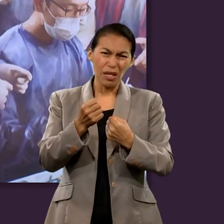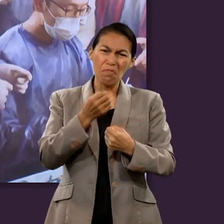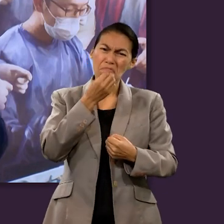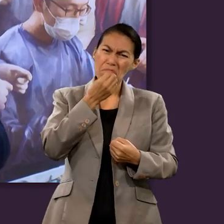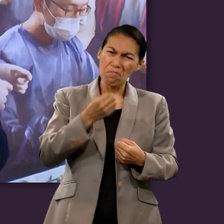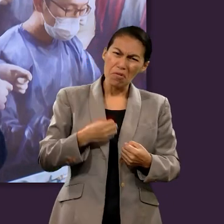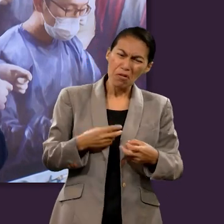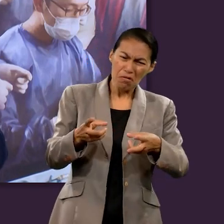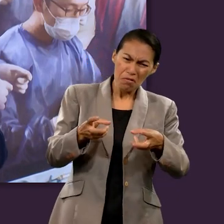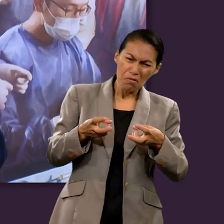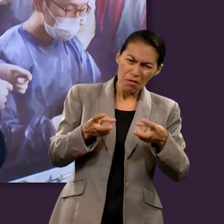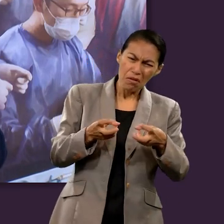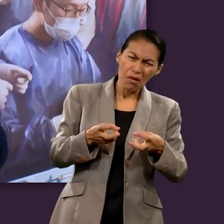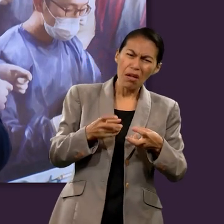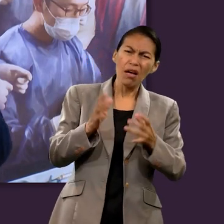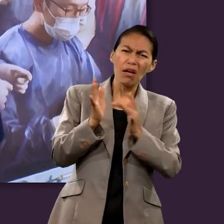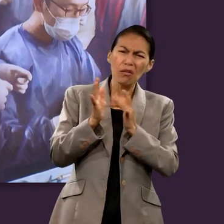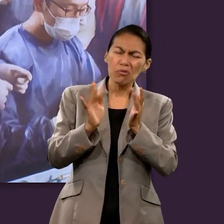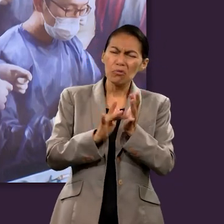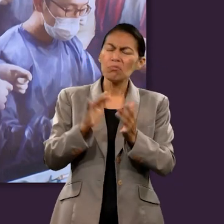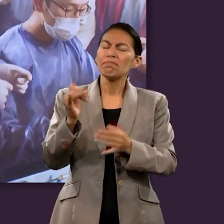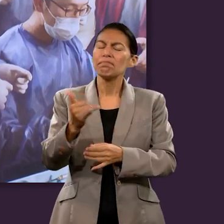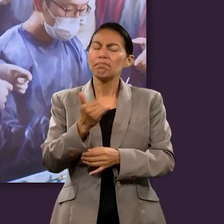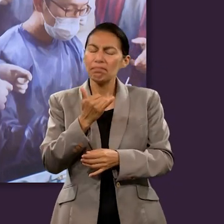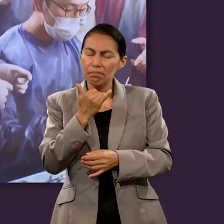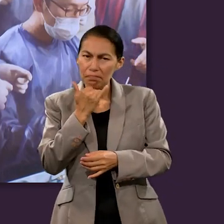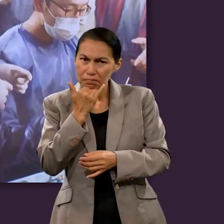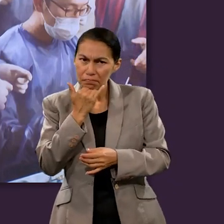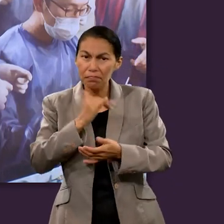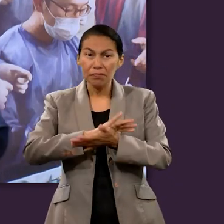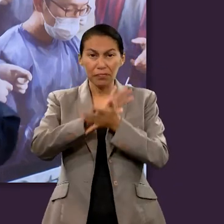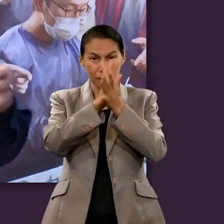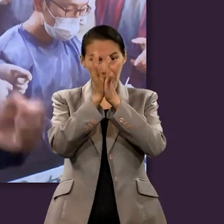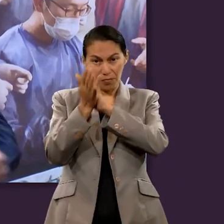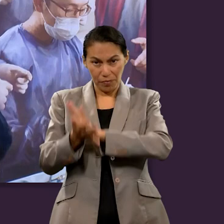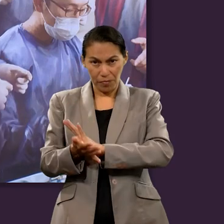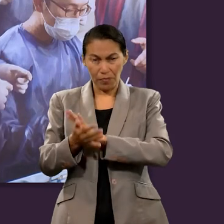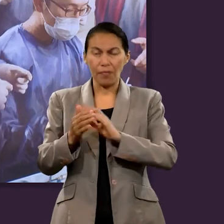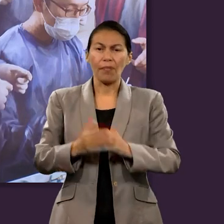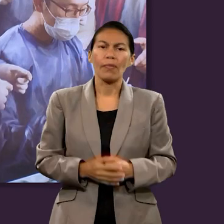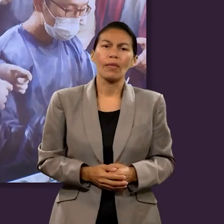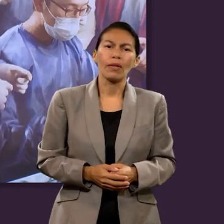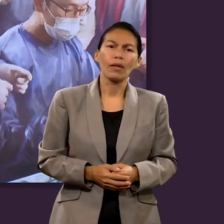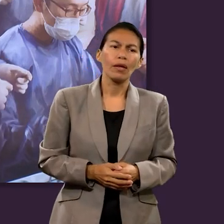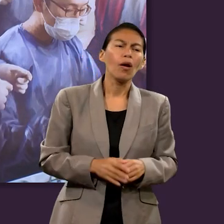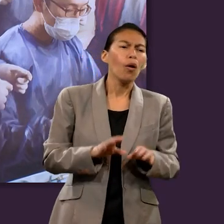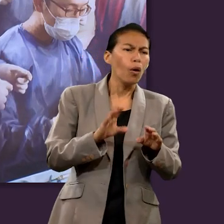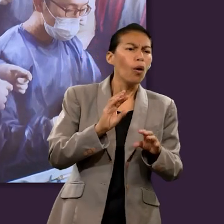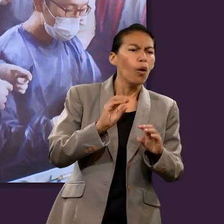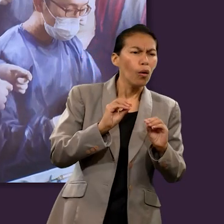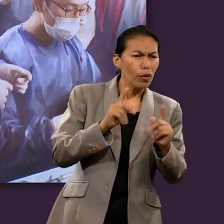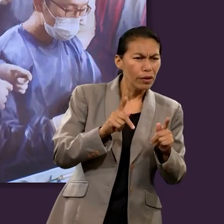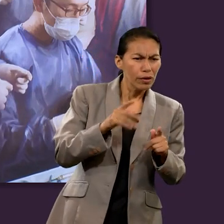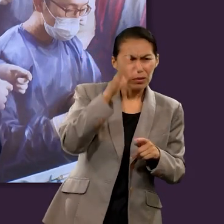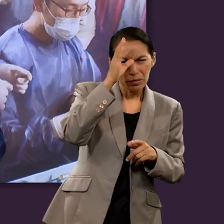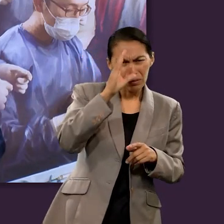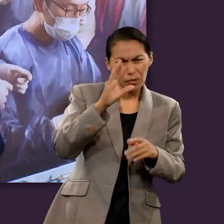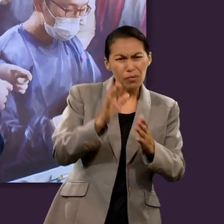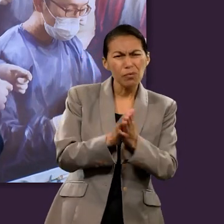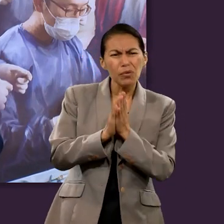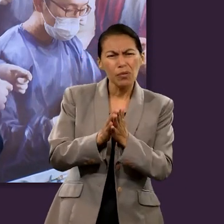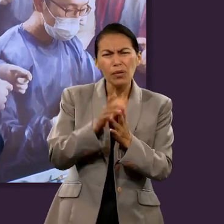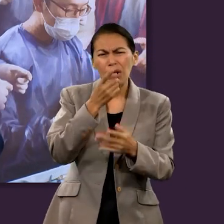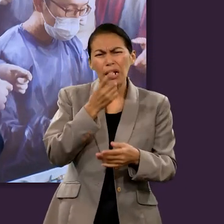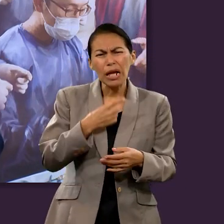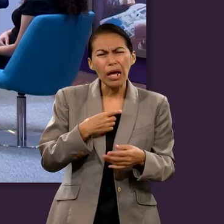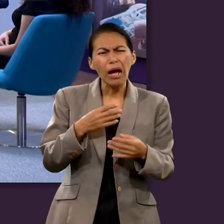promesa de que la fe que había demostrado en ese momento era suficiente para cambiar incluso una vida que había sido